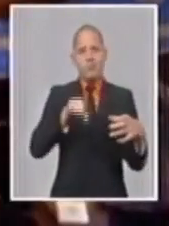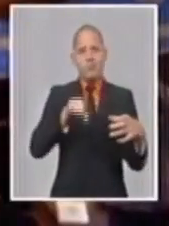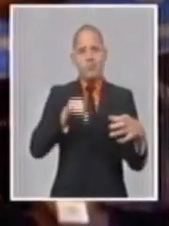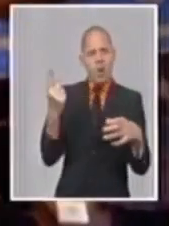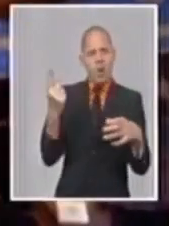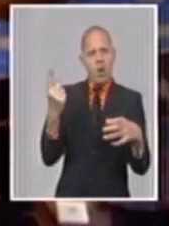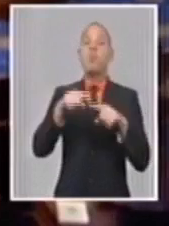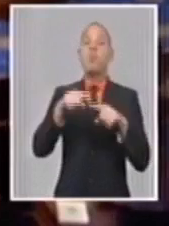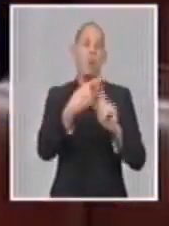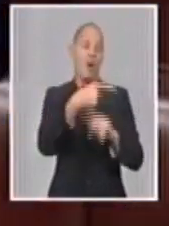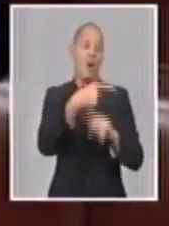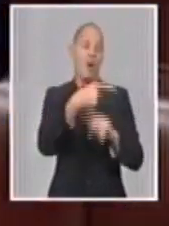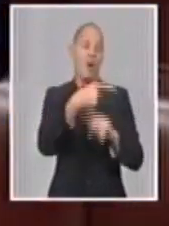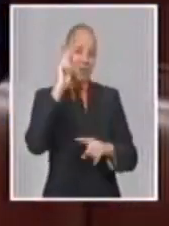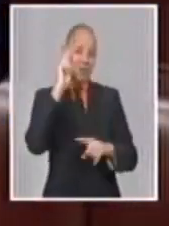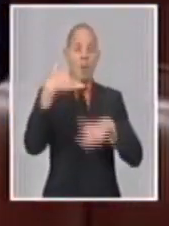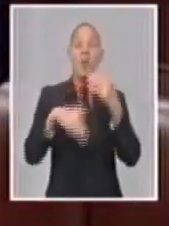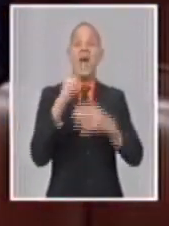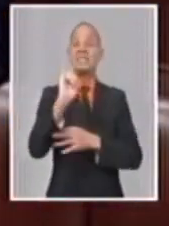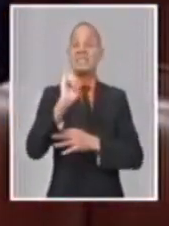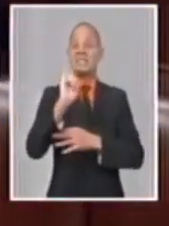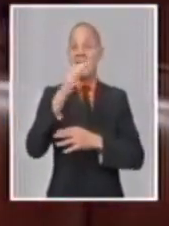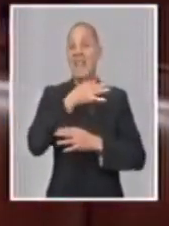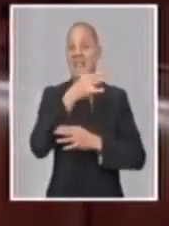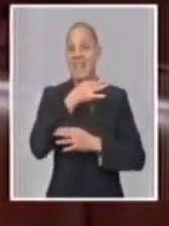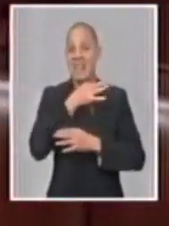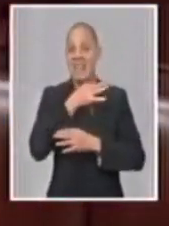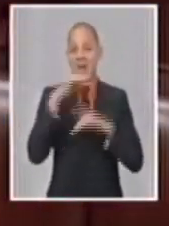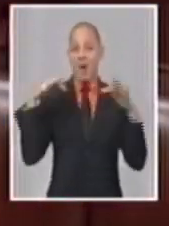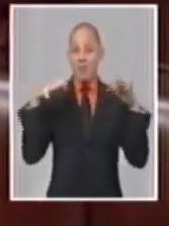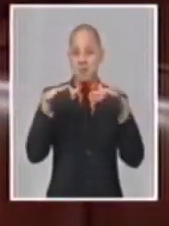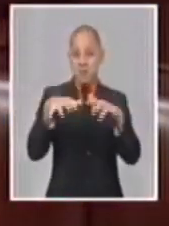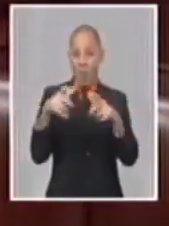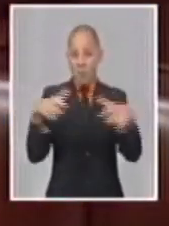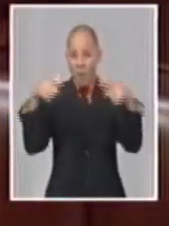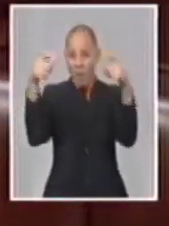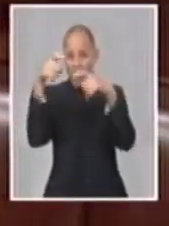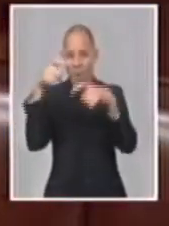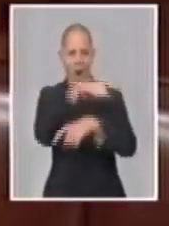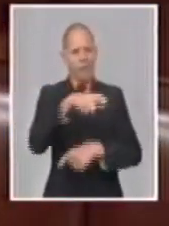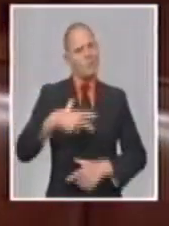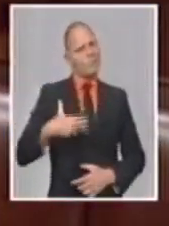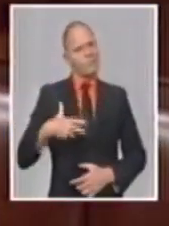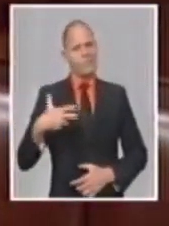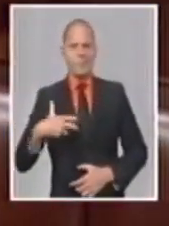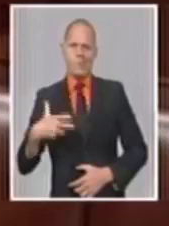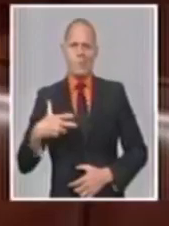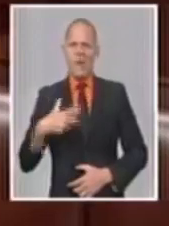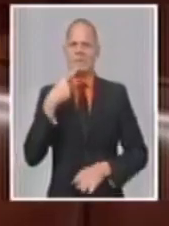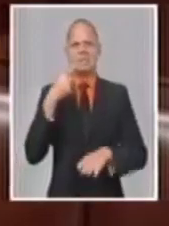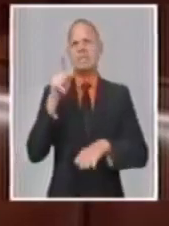Y varios en el partido de Trump dicen esto. No hay excusa para él.